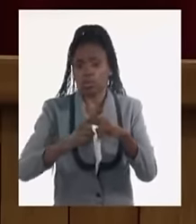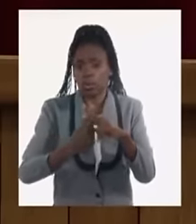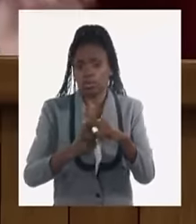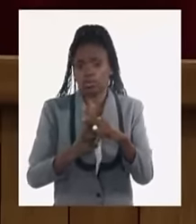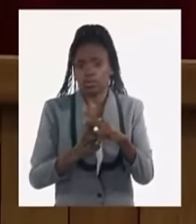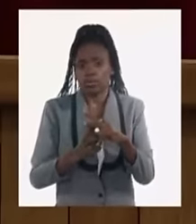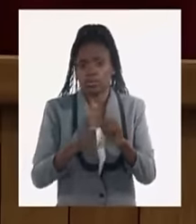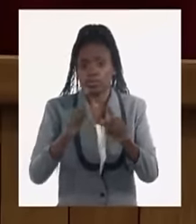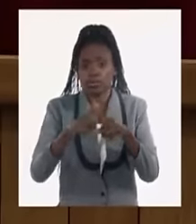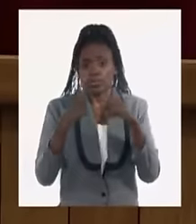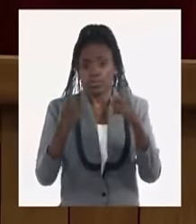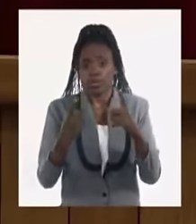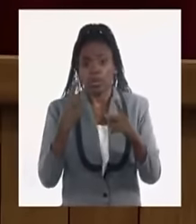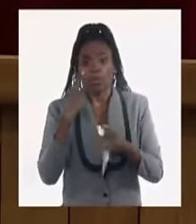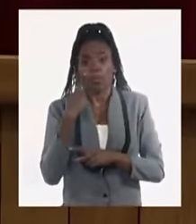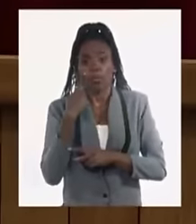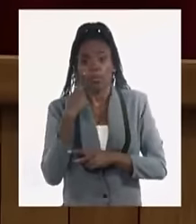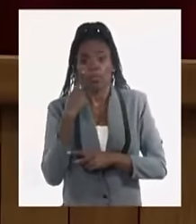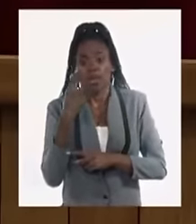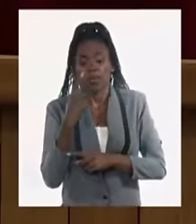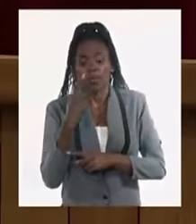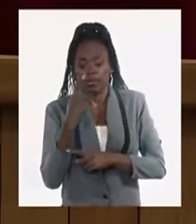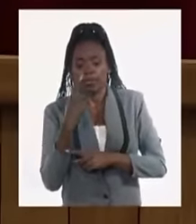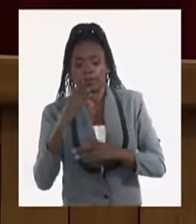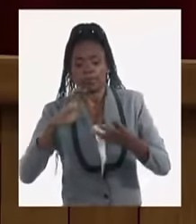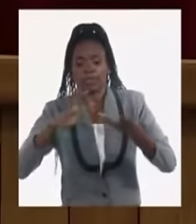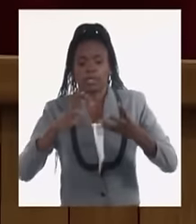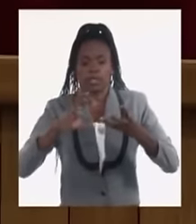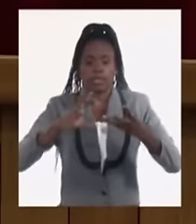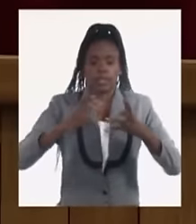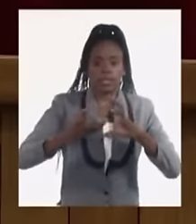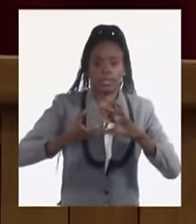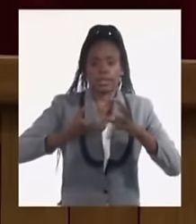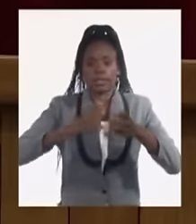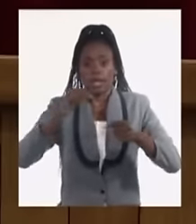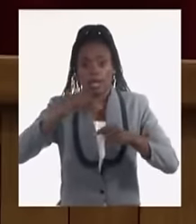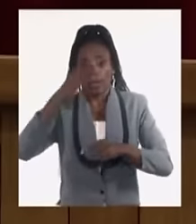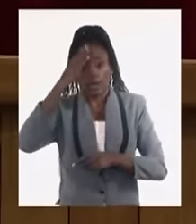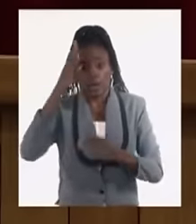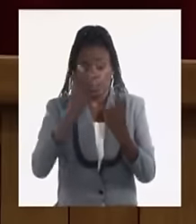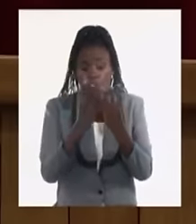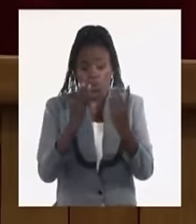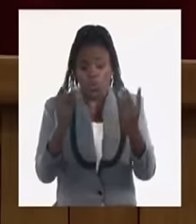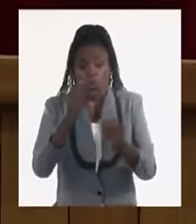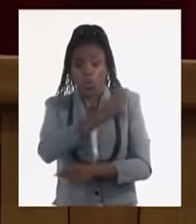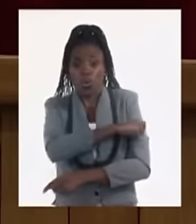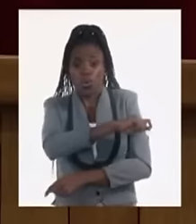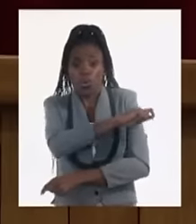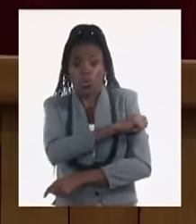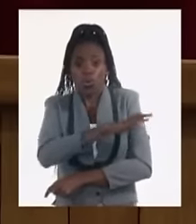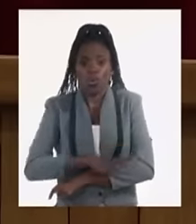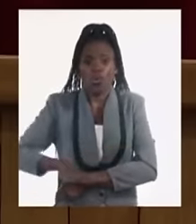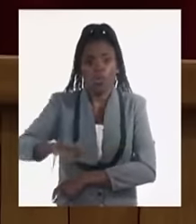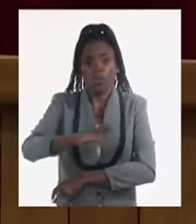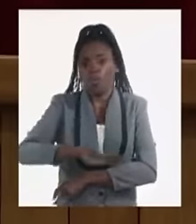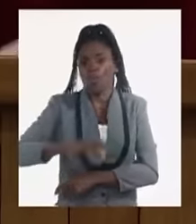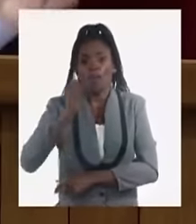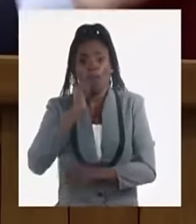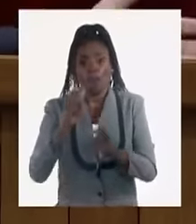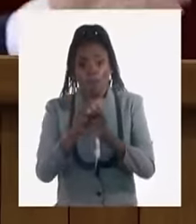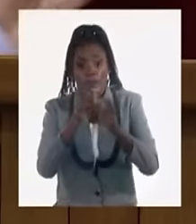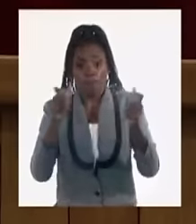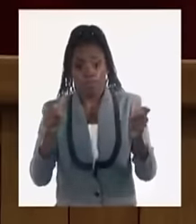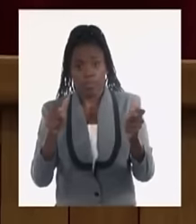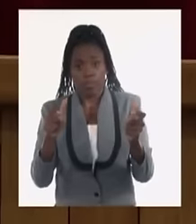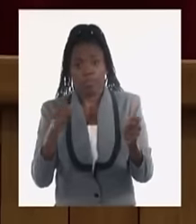porque se nos crea una gran contradicción. En este país la tierra es del pueblo, mayoritariamente del pueblo, es